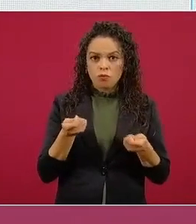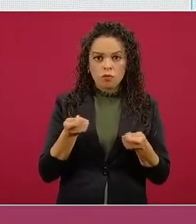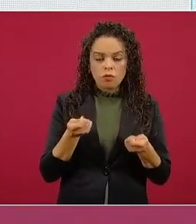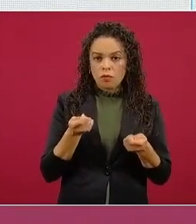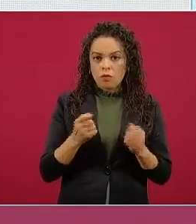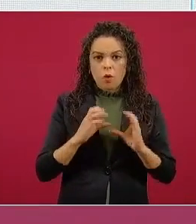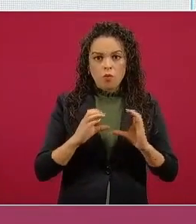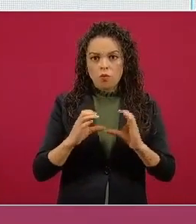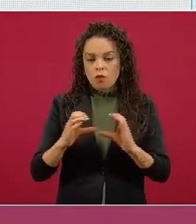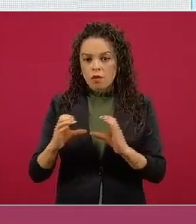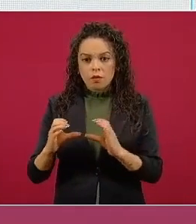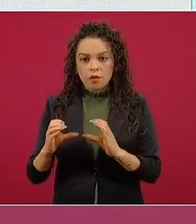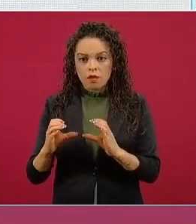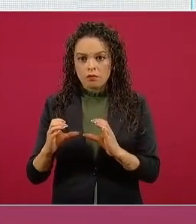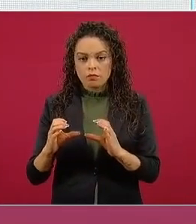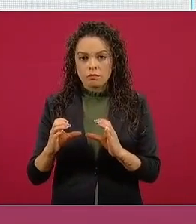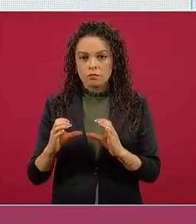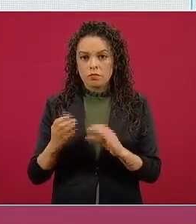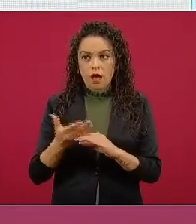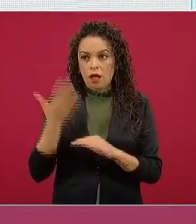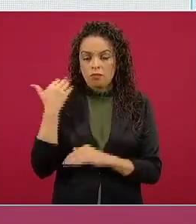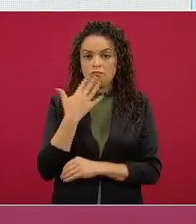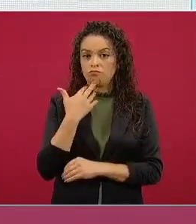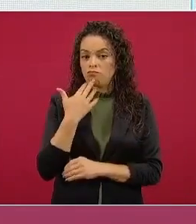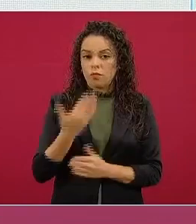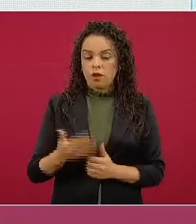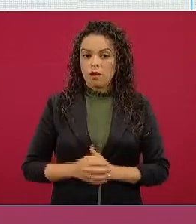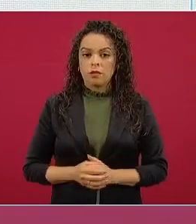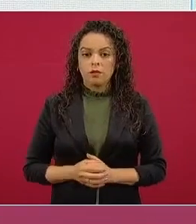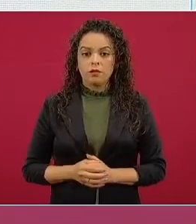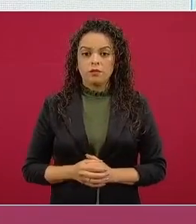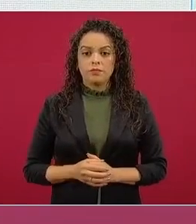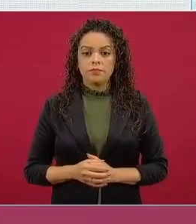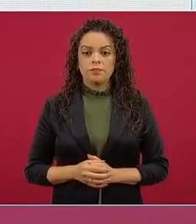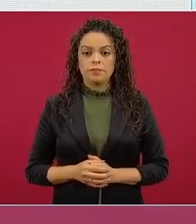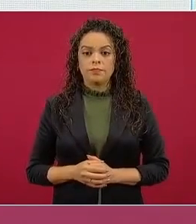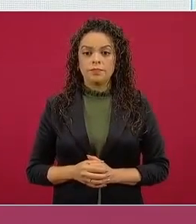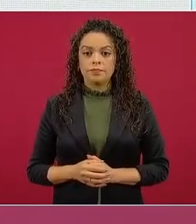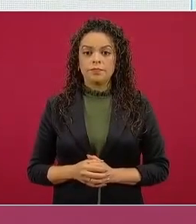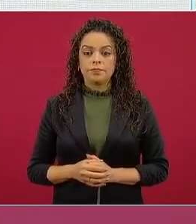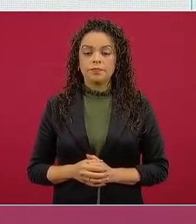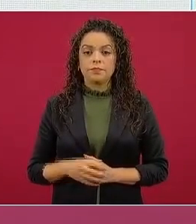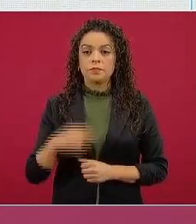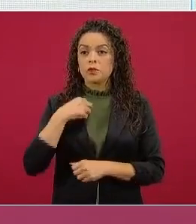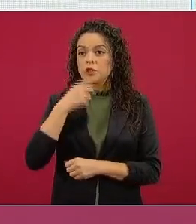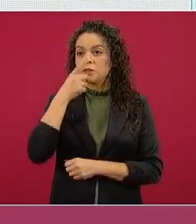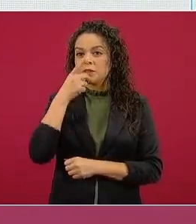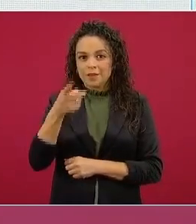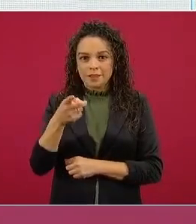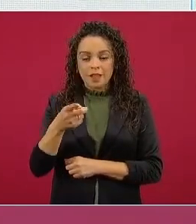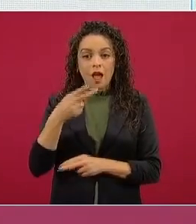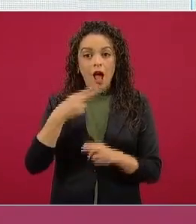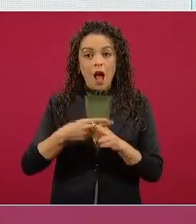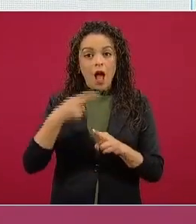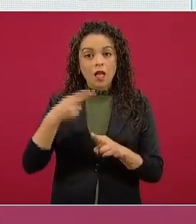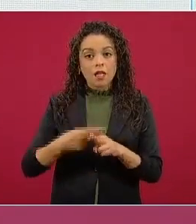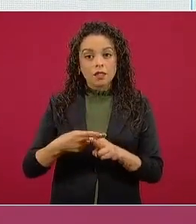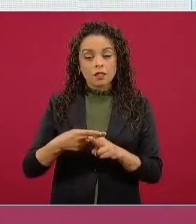al margen. Ya les decía yo que hasta un chef tenía contrato